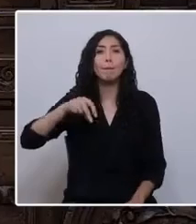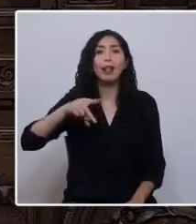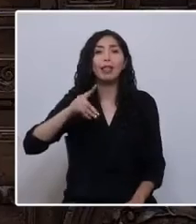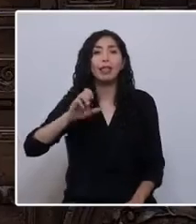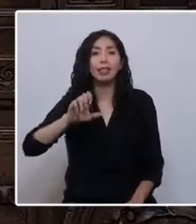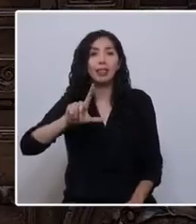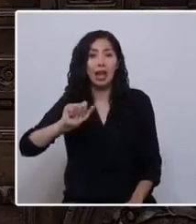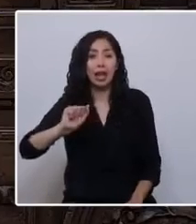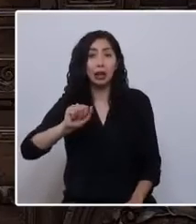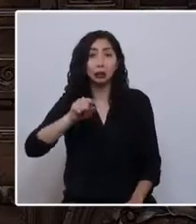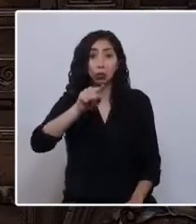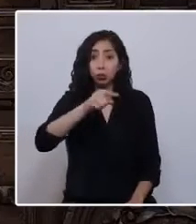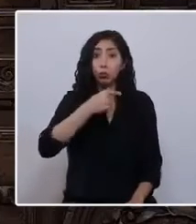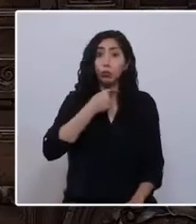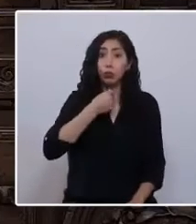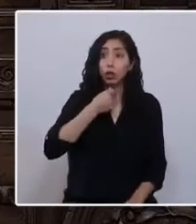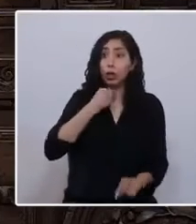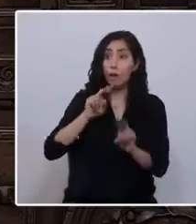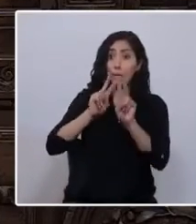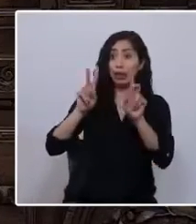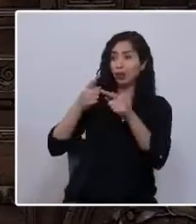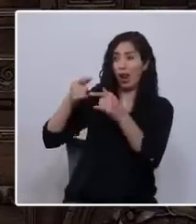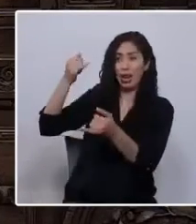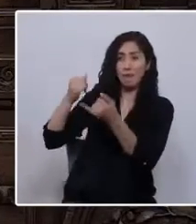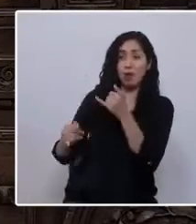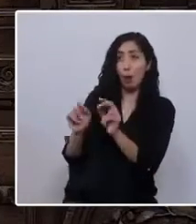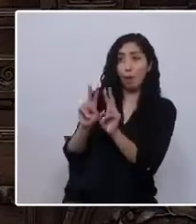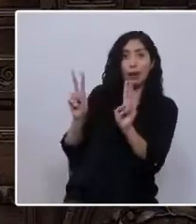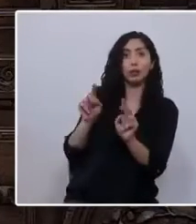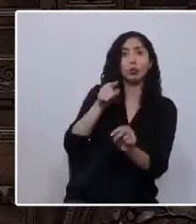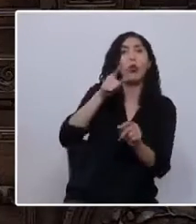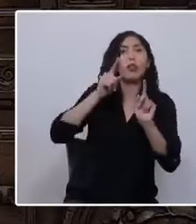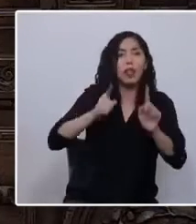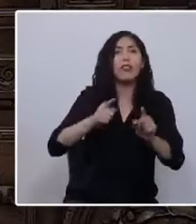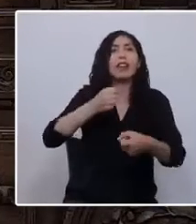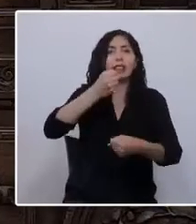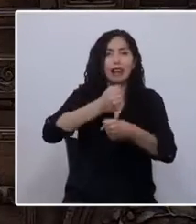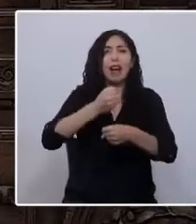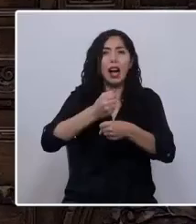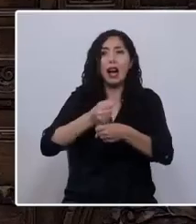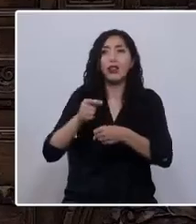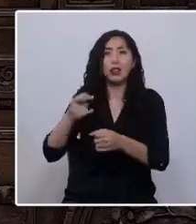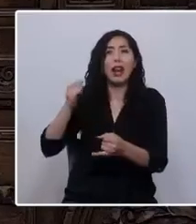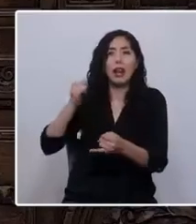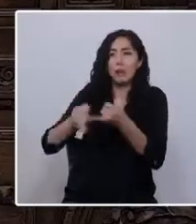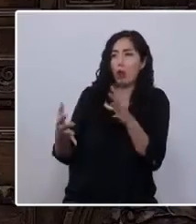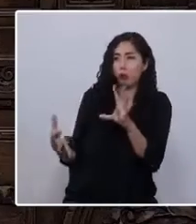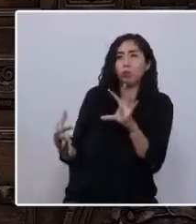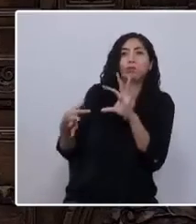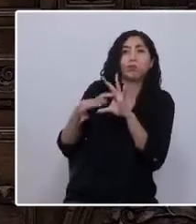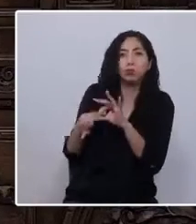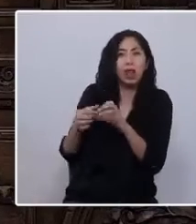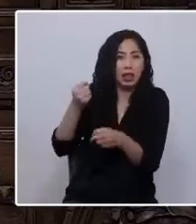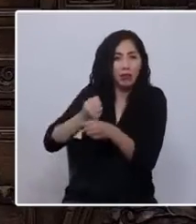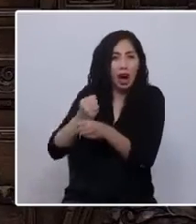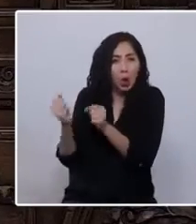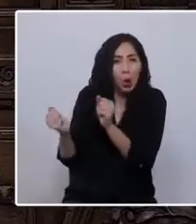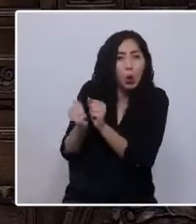quieres hacer las paces con tu enemigo, tienes que trabajar con tu enemigo, entonces se vuelve tu compañero.